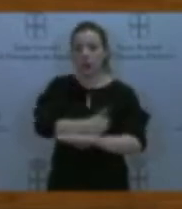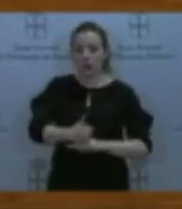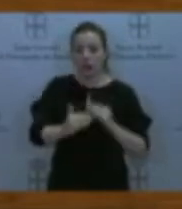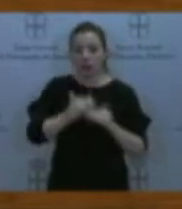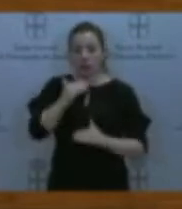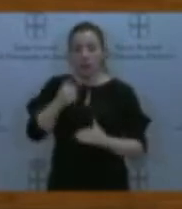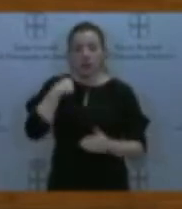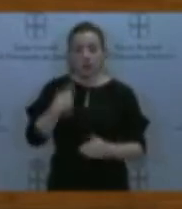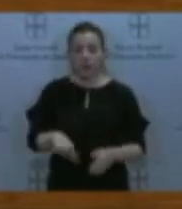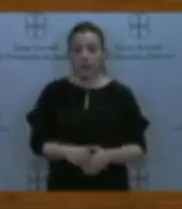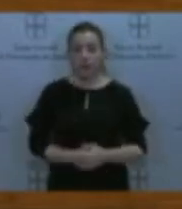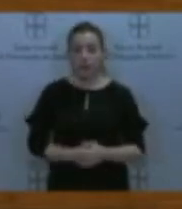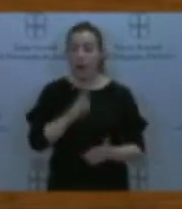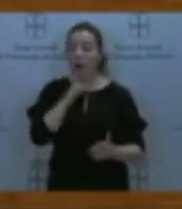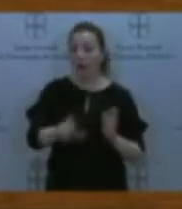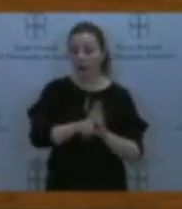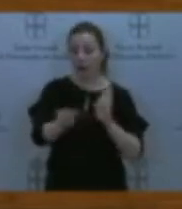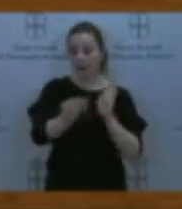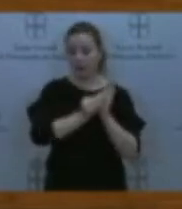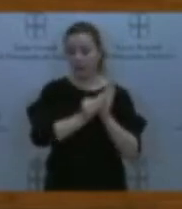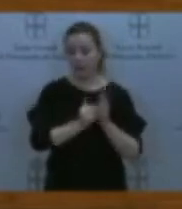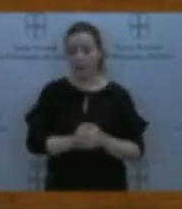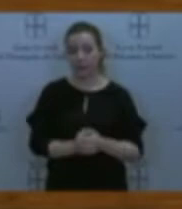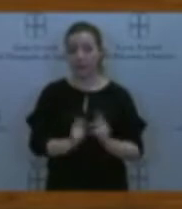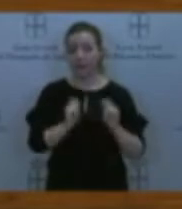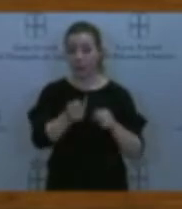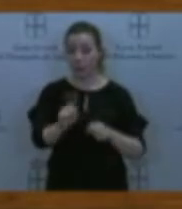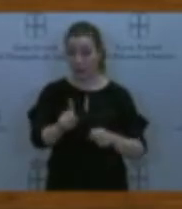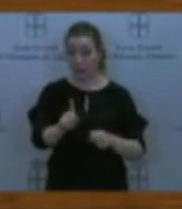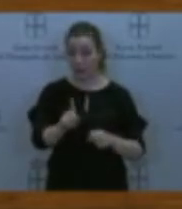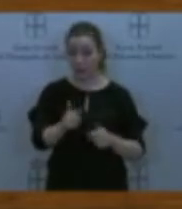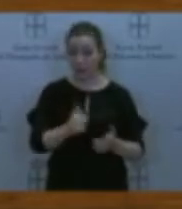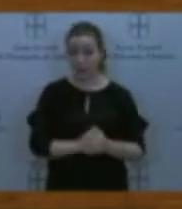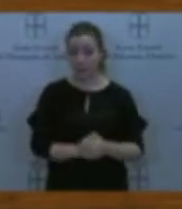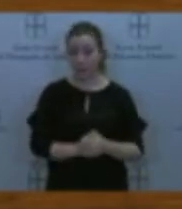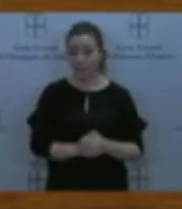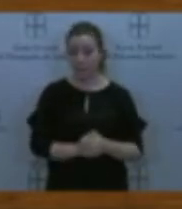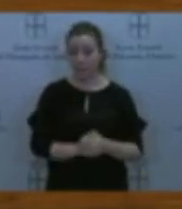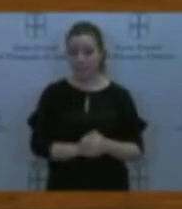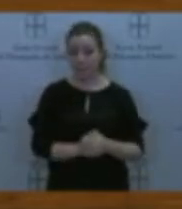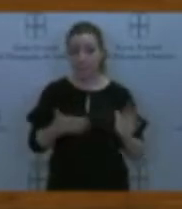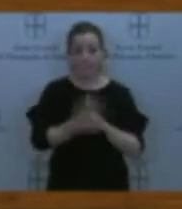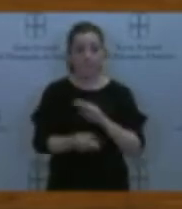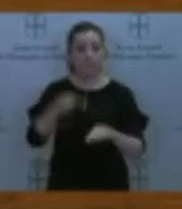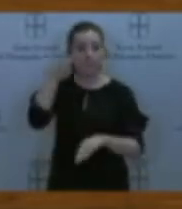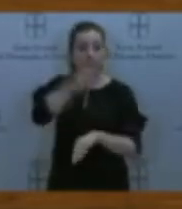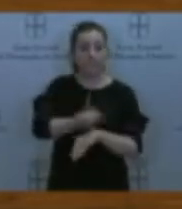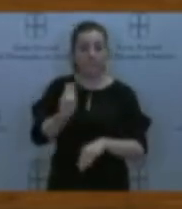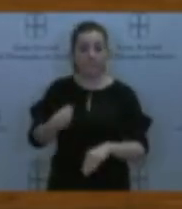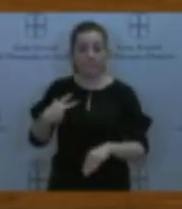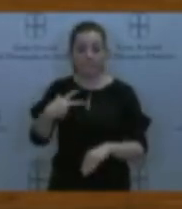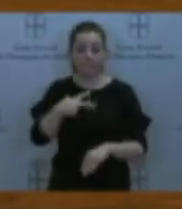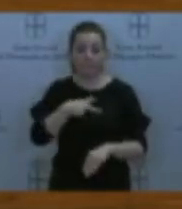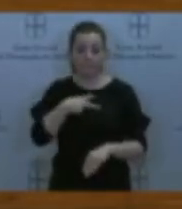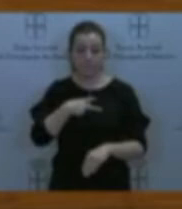Ahora se recoge en la ley. No es una concesión que no se nos venda así. Es una imposición de la jurisprudencia. Y el Gobierno ni